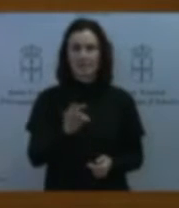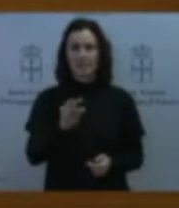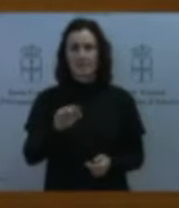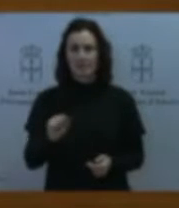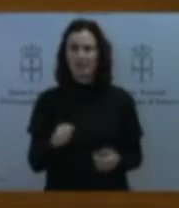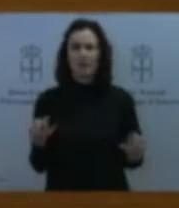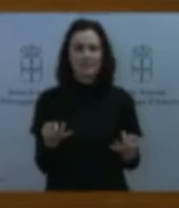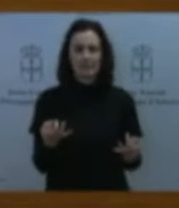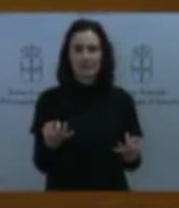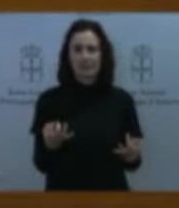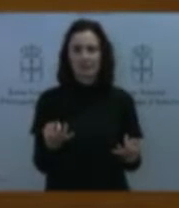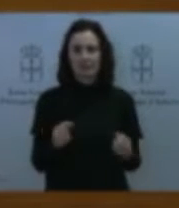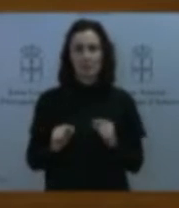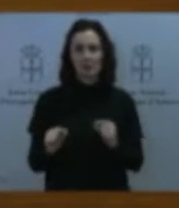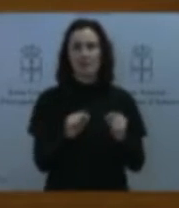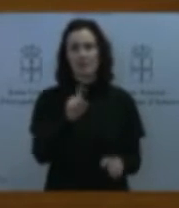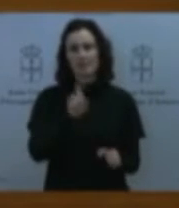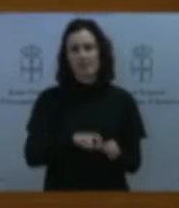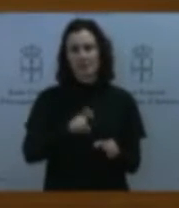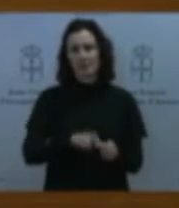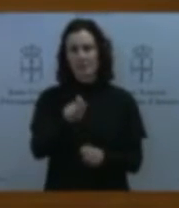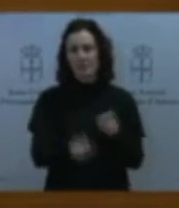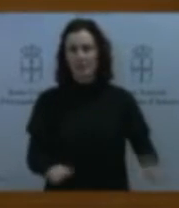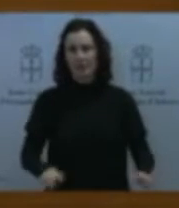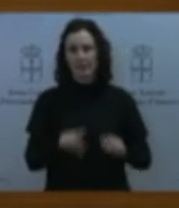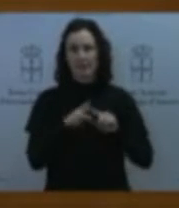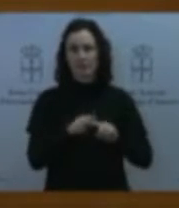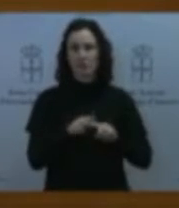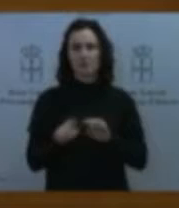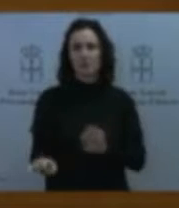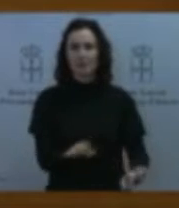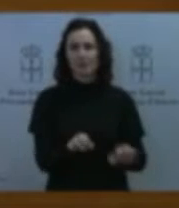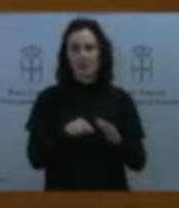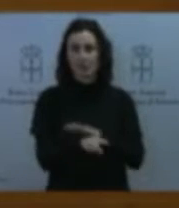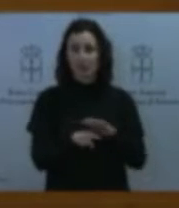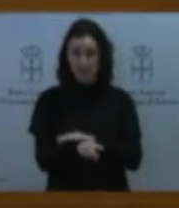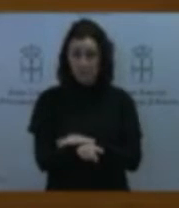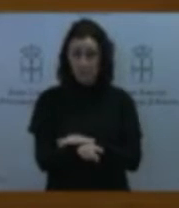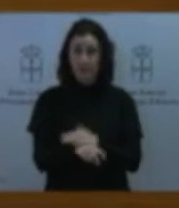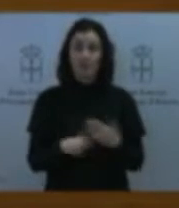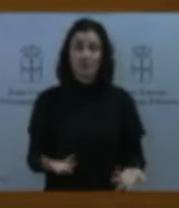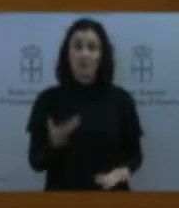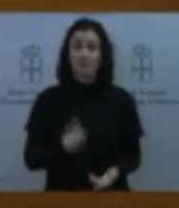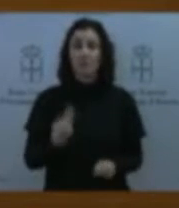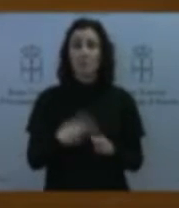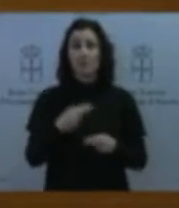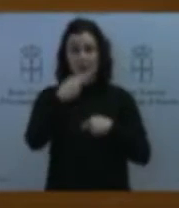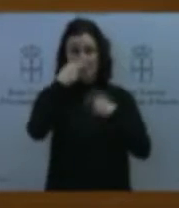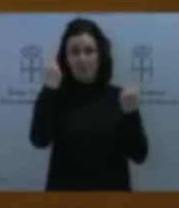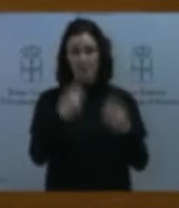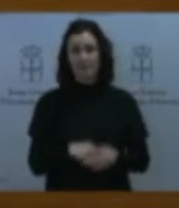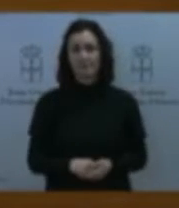ciudadanía en los instrumentos de planificación y gestión y, por ende, en la política pública. Hemos chocado